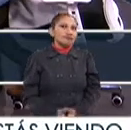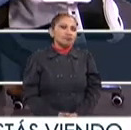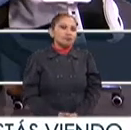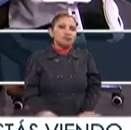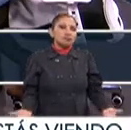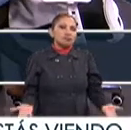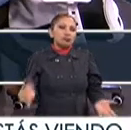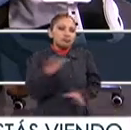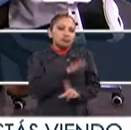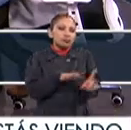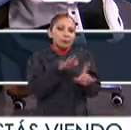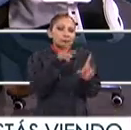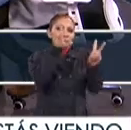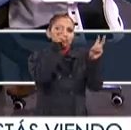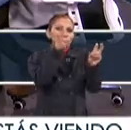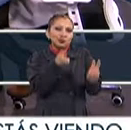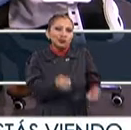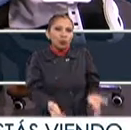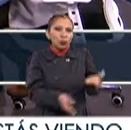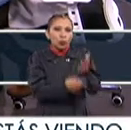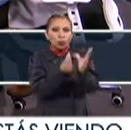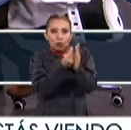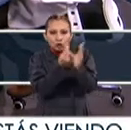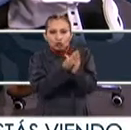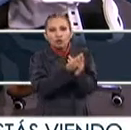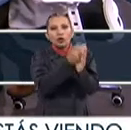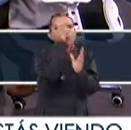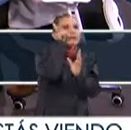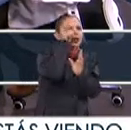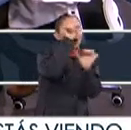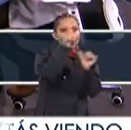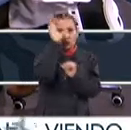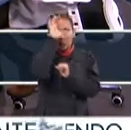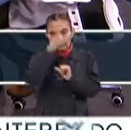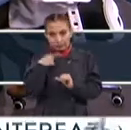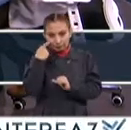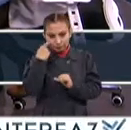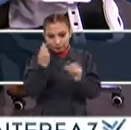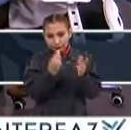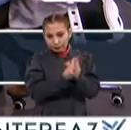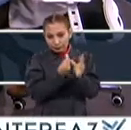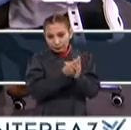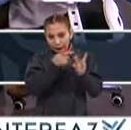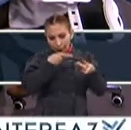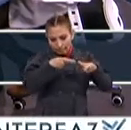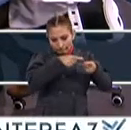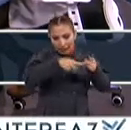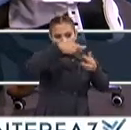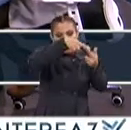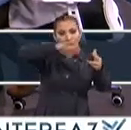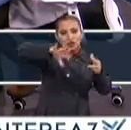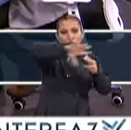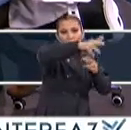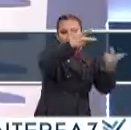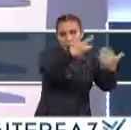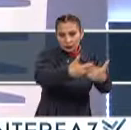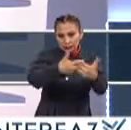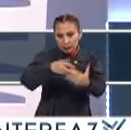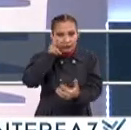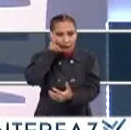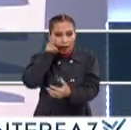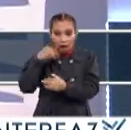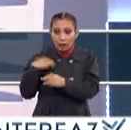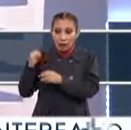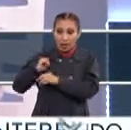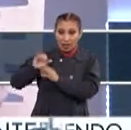¿De qué consta este curso El vino Articultura? Este curso está planificado A partir de las regiones Productoras de vino Tanto del nuevo